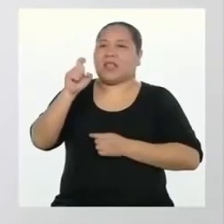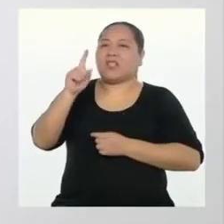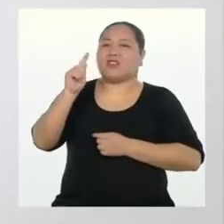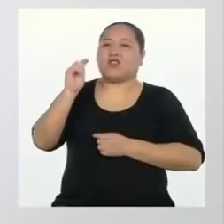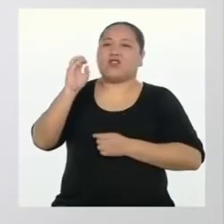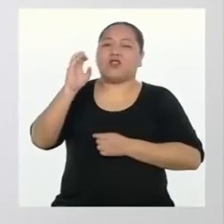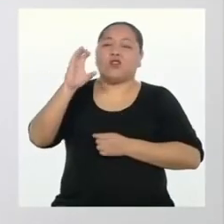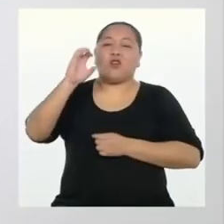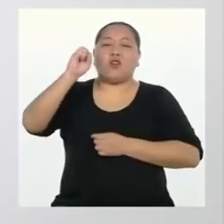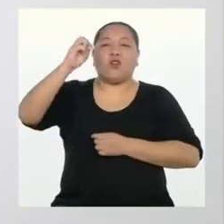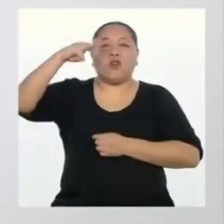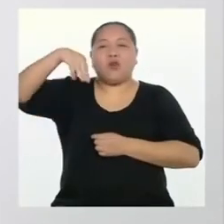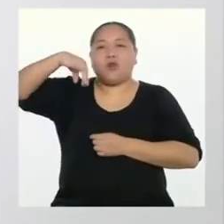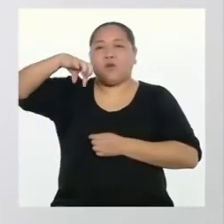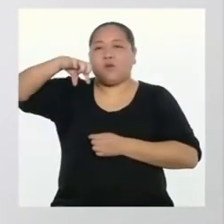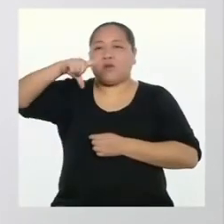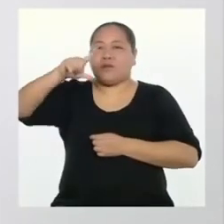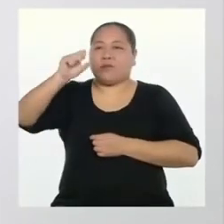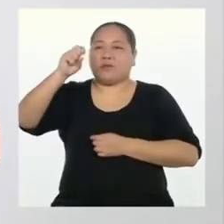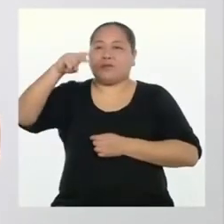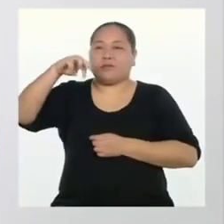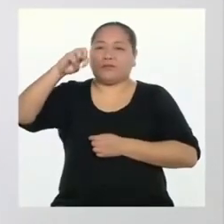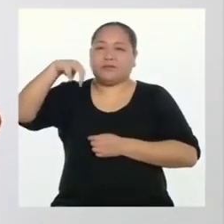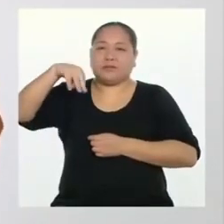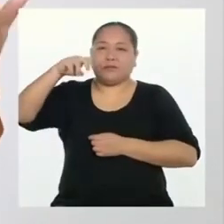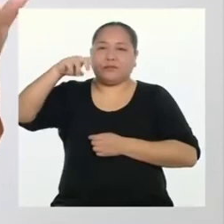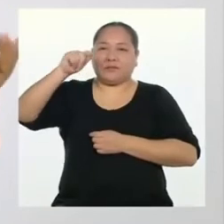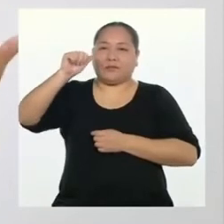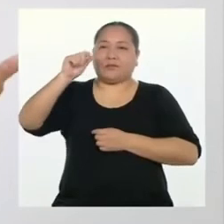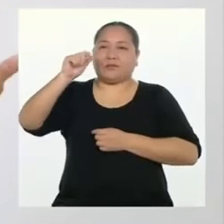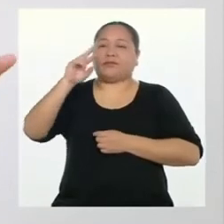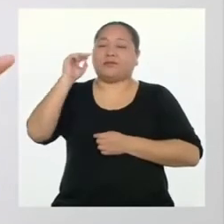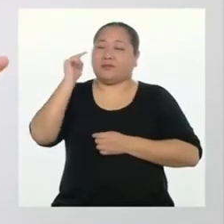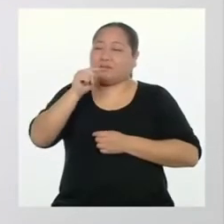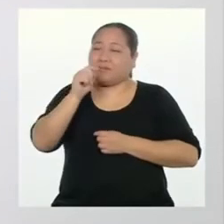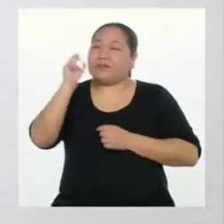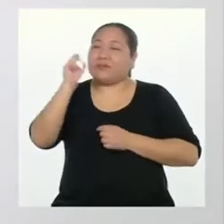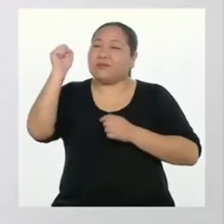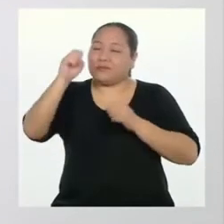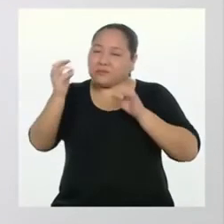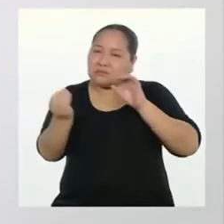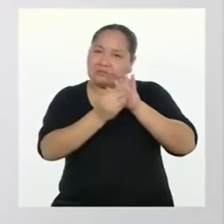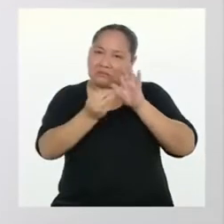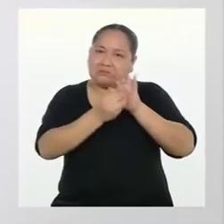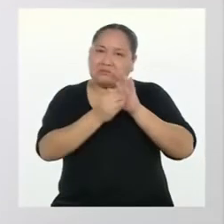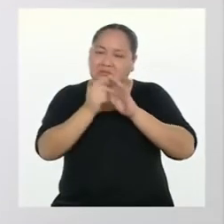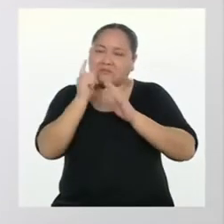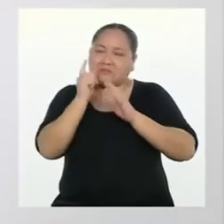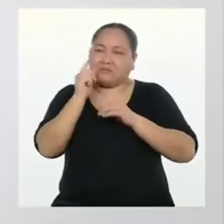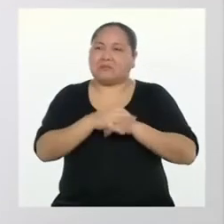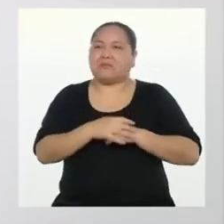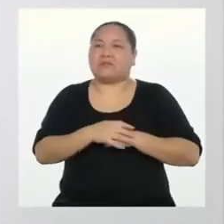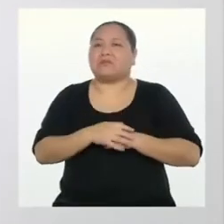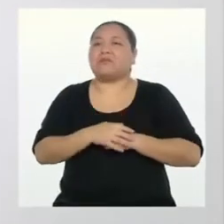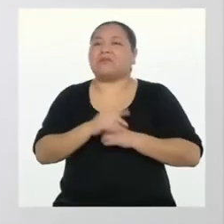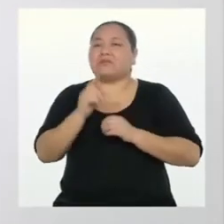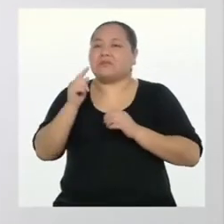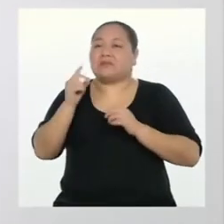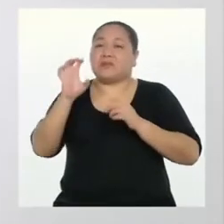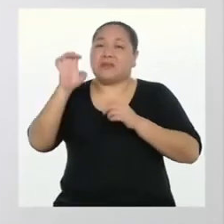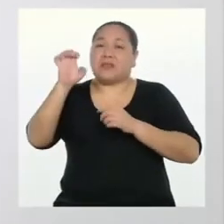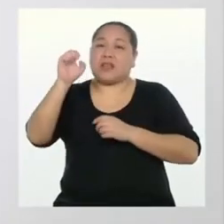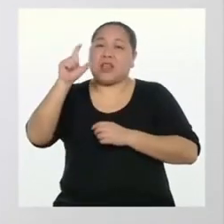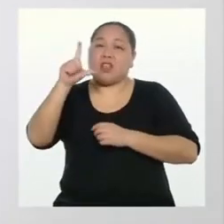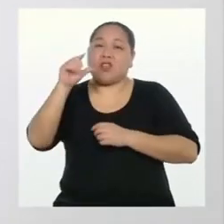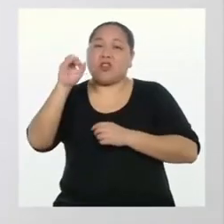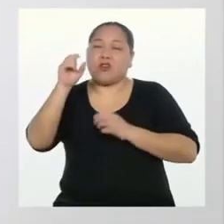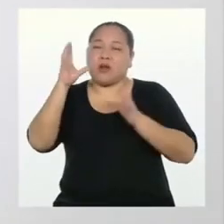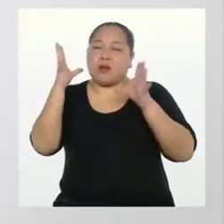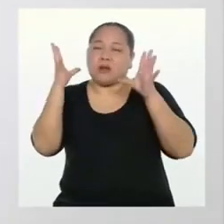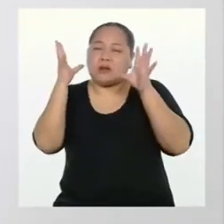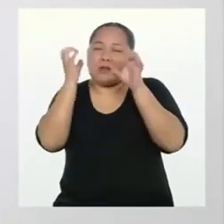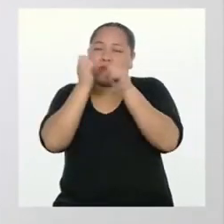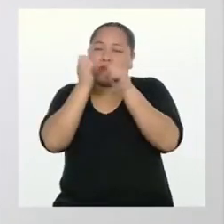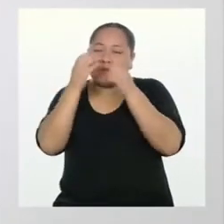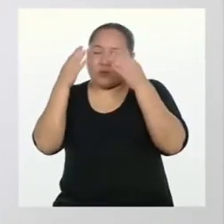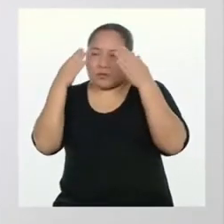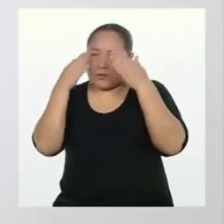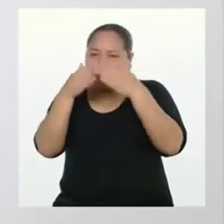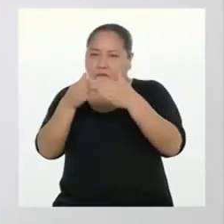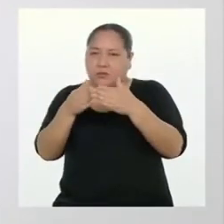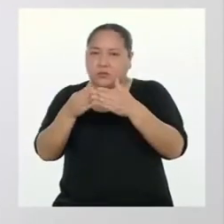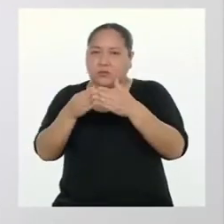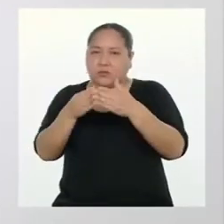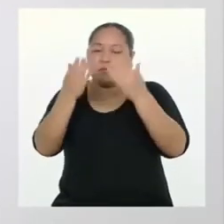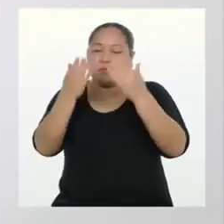En el eslogan, vamos a ser lo más creativos posibles. Y en el texto complementario, igualmente